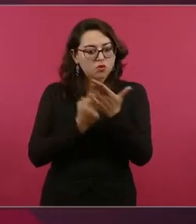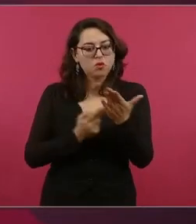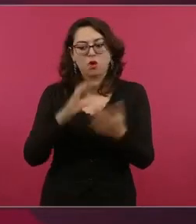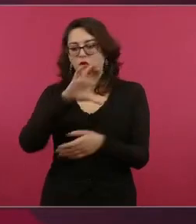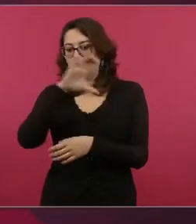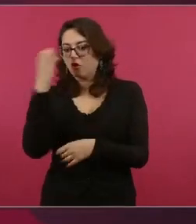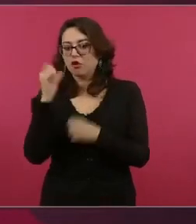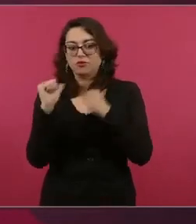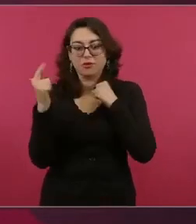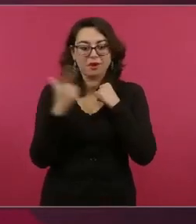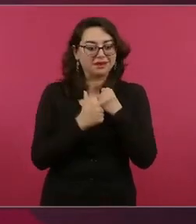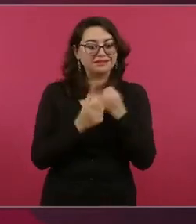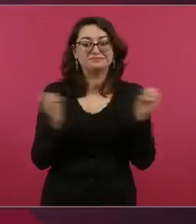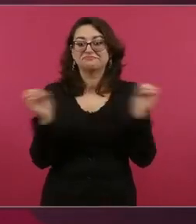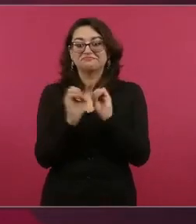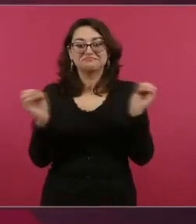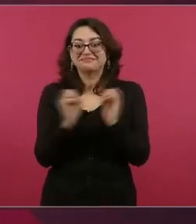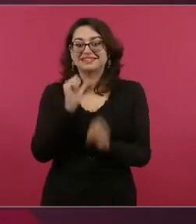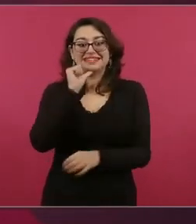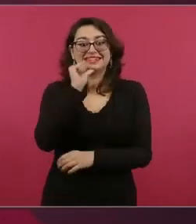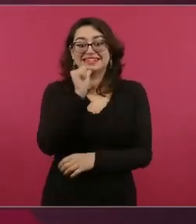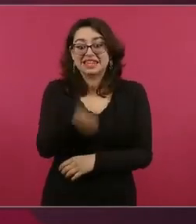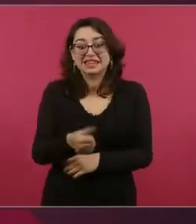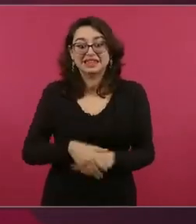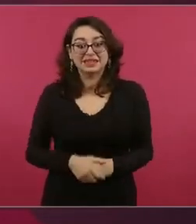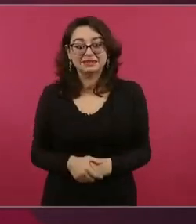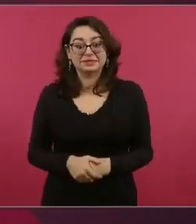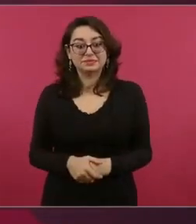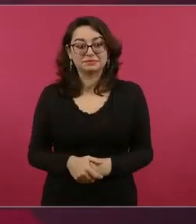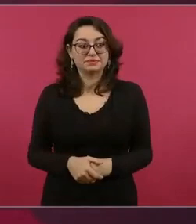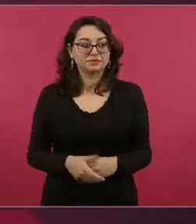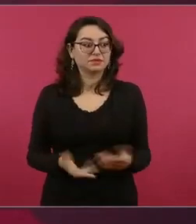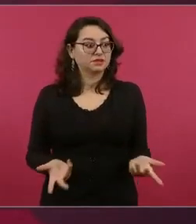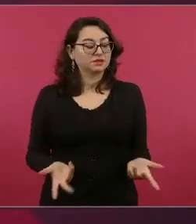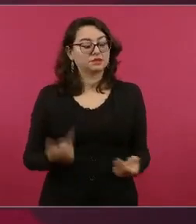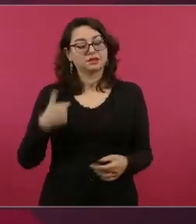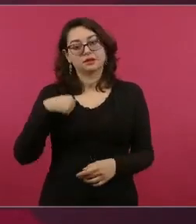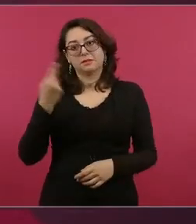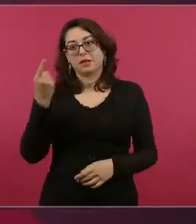Tuvimos que mandar a hacer una pintura.